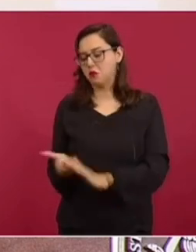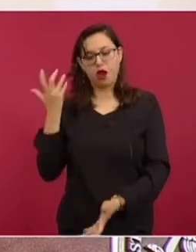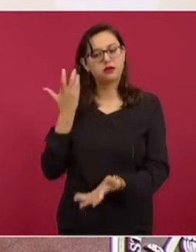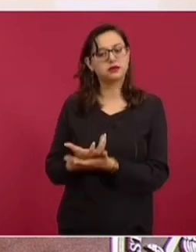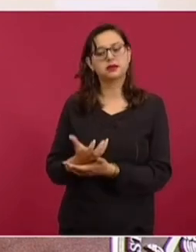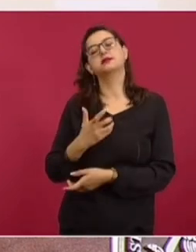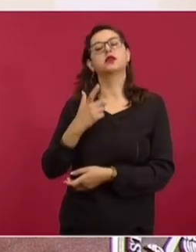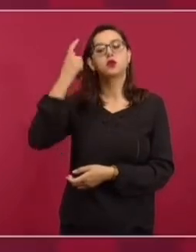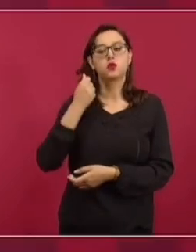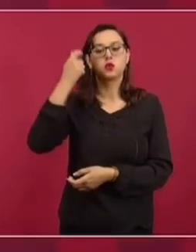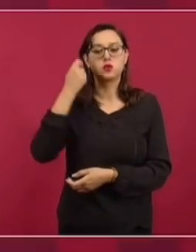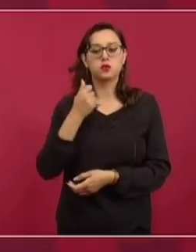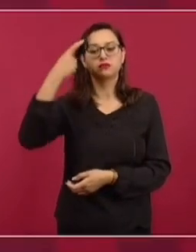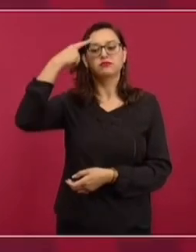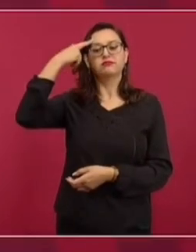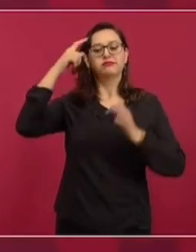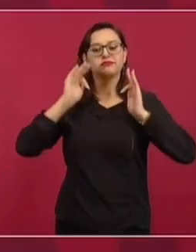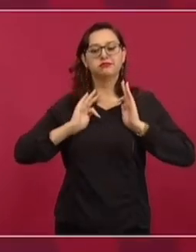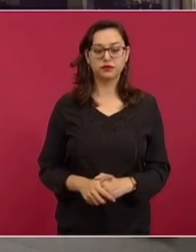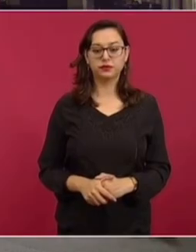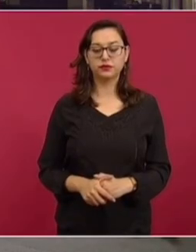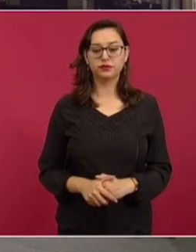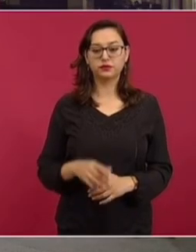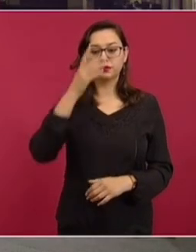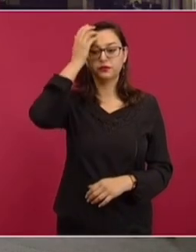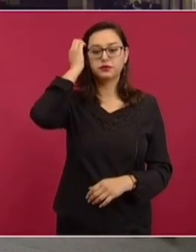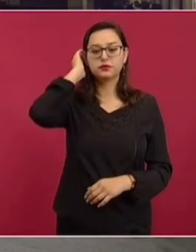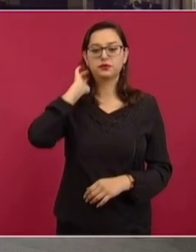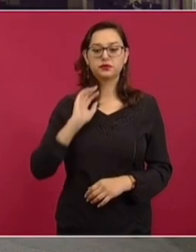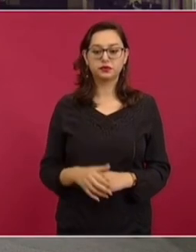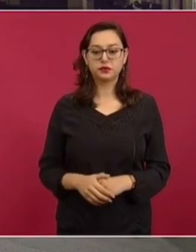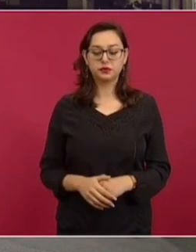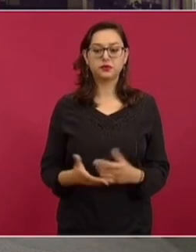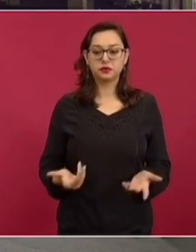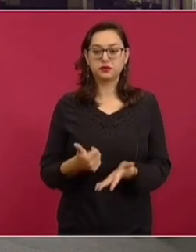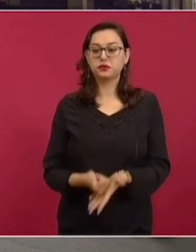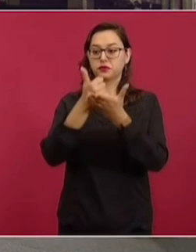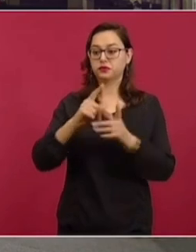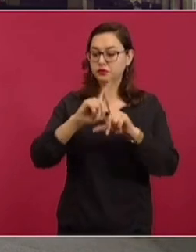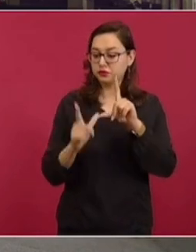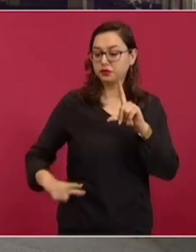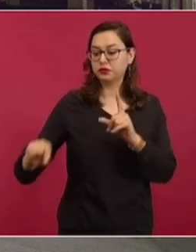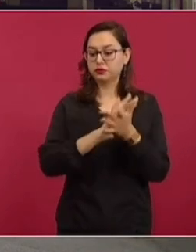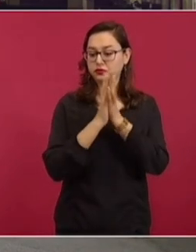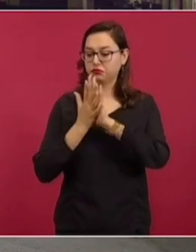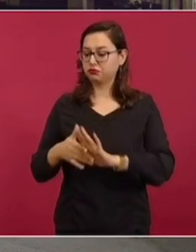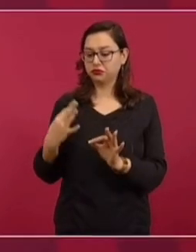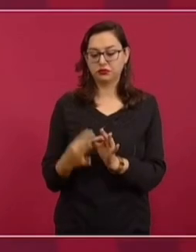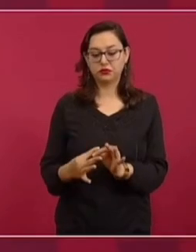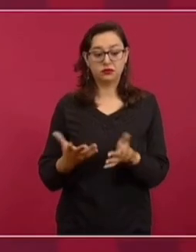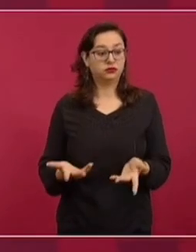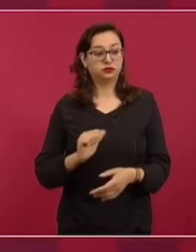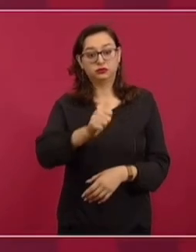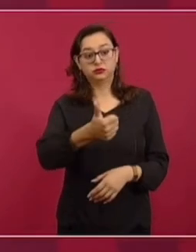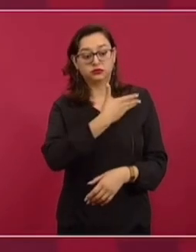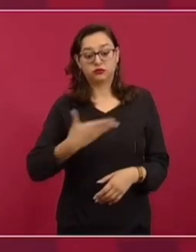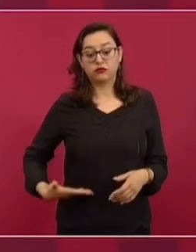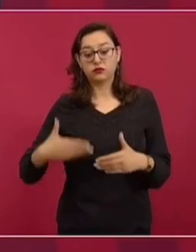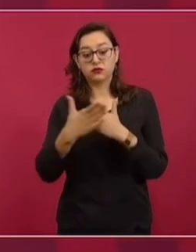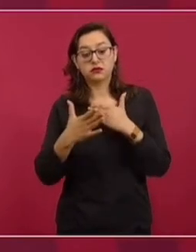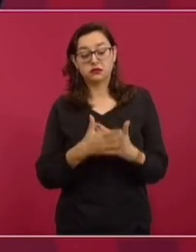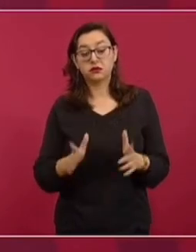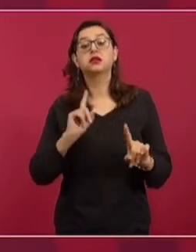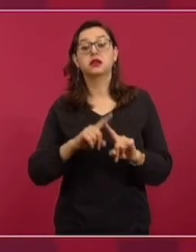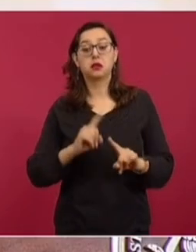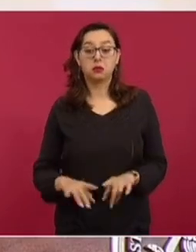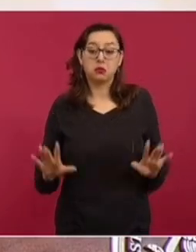con mi conciencia tranquila. Habiendo ayudado en la transformación del país y entregándole esta feta a los